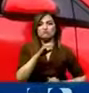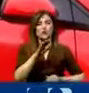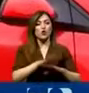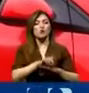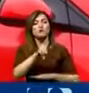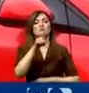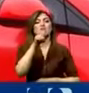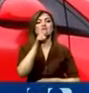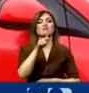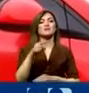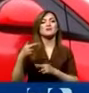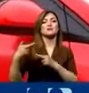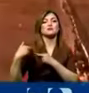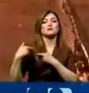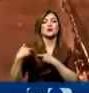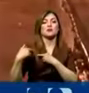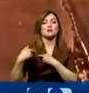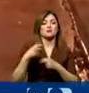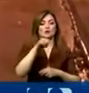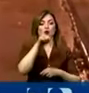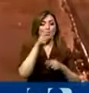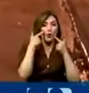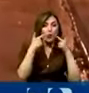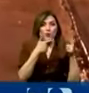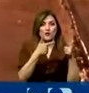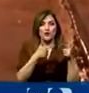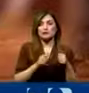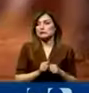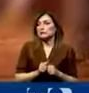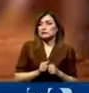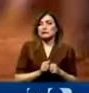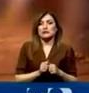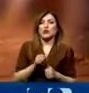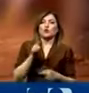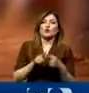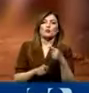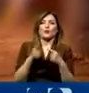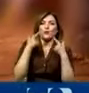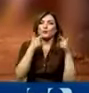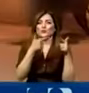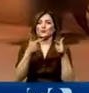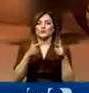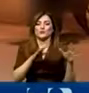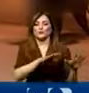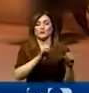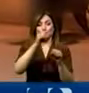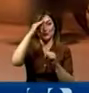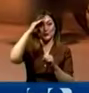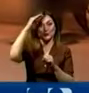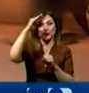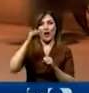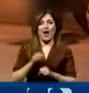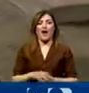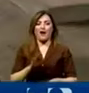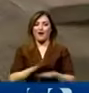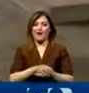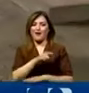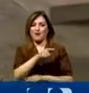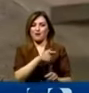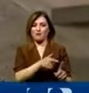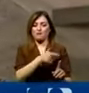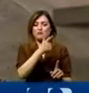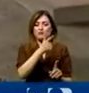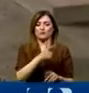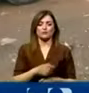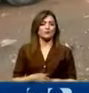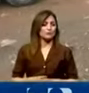cuáles son aquellas personas que pudieron haber facilitado el hecho de que se haya detenido la droga. Y como consecuencia de eso